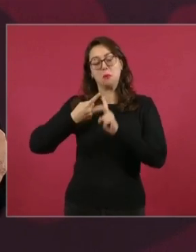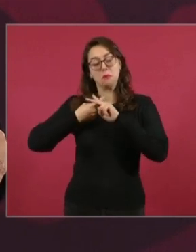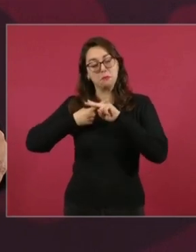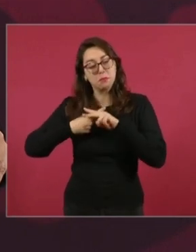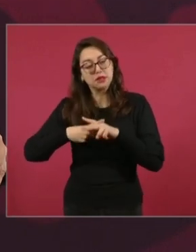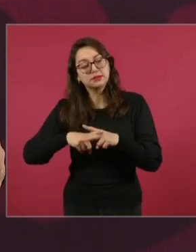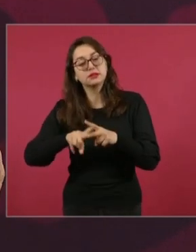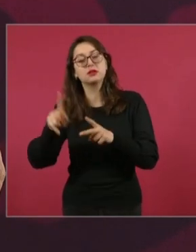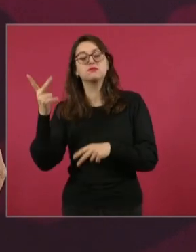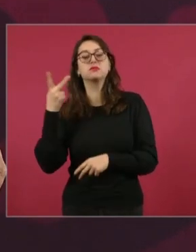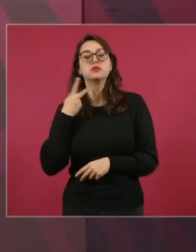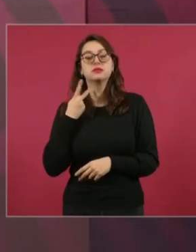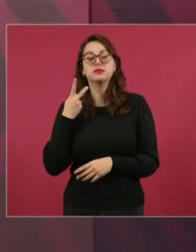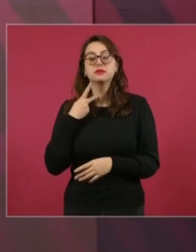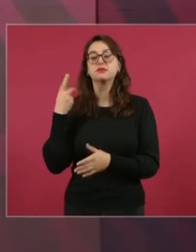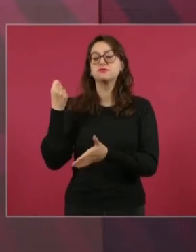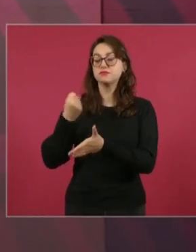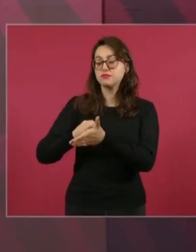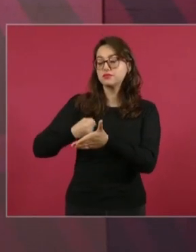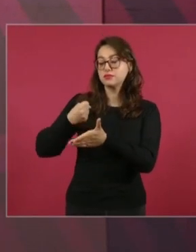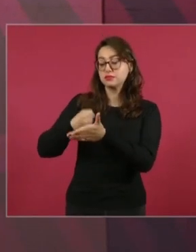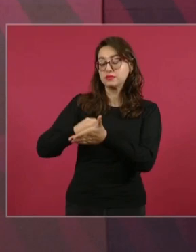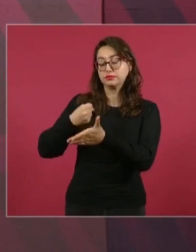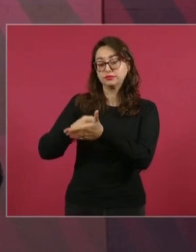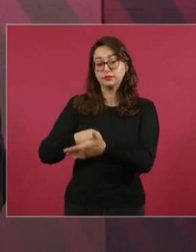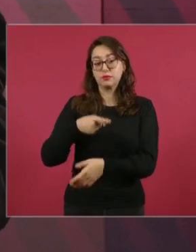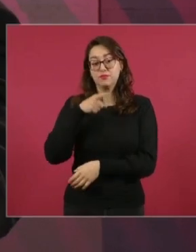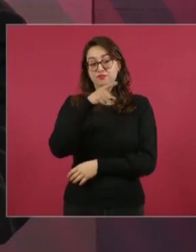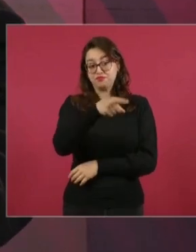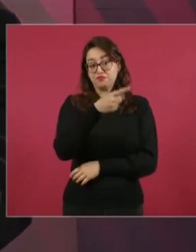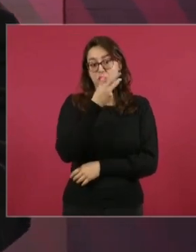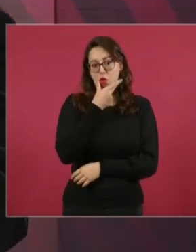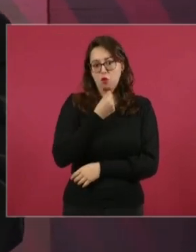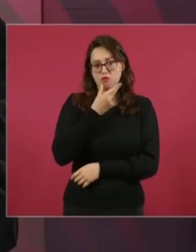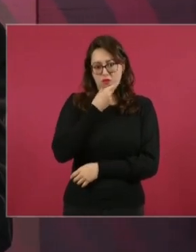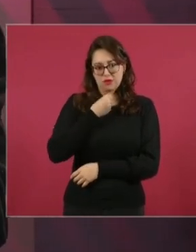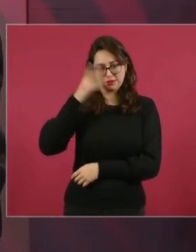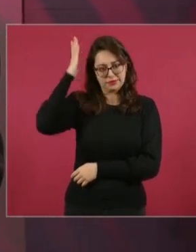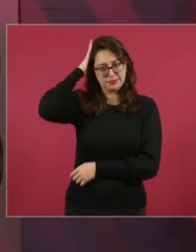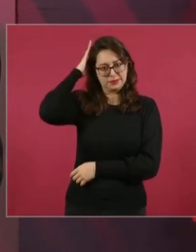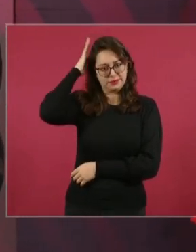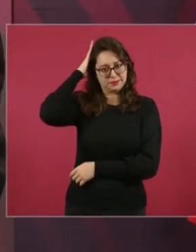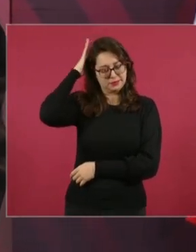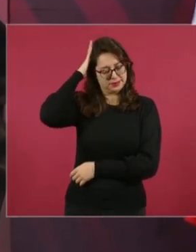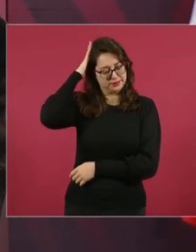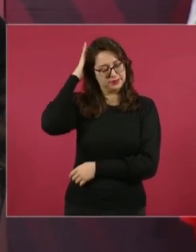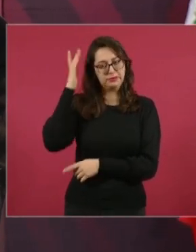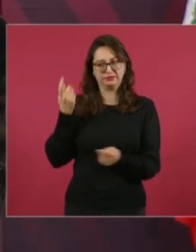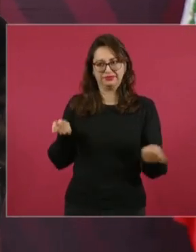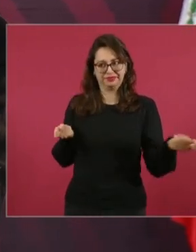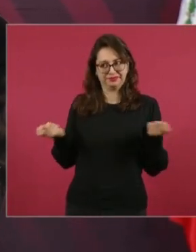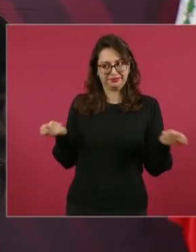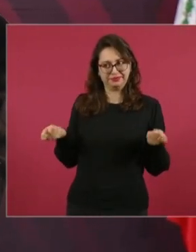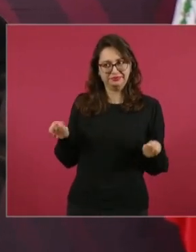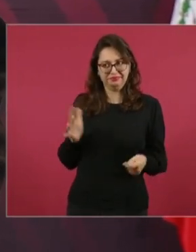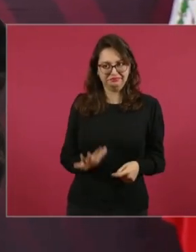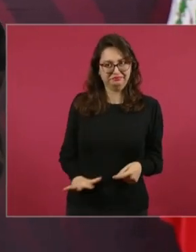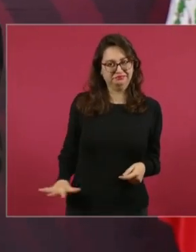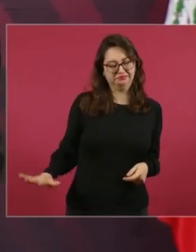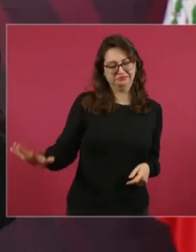enfrentamos a un cacique. Tampoco tan poderoso,